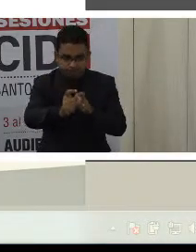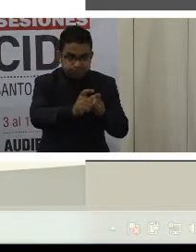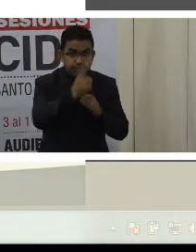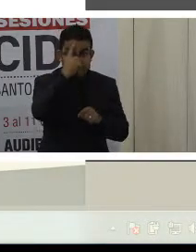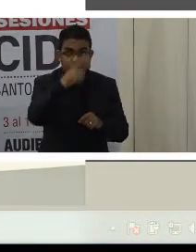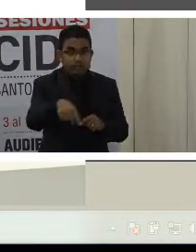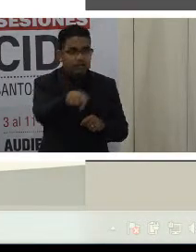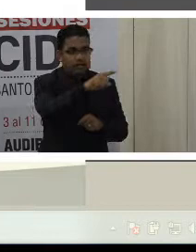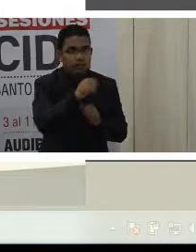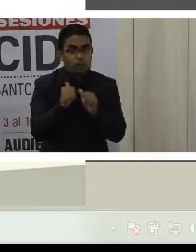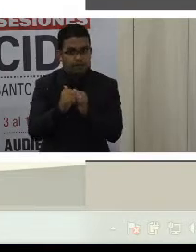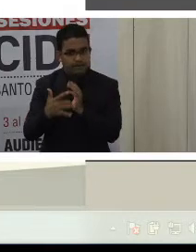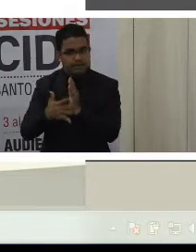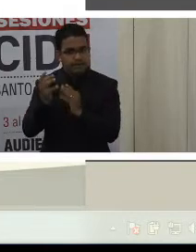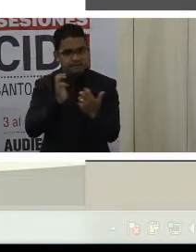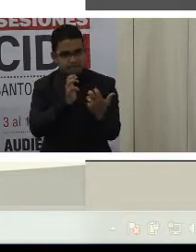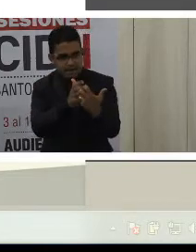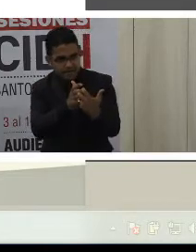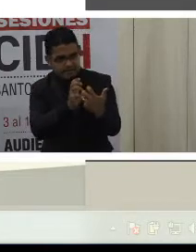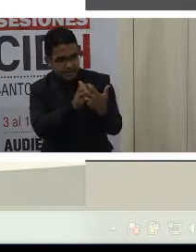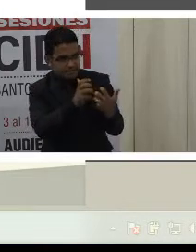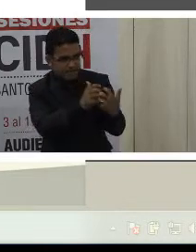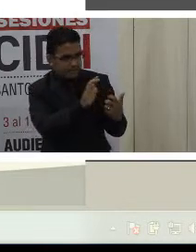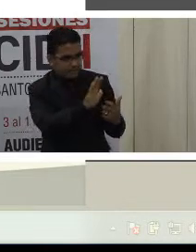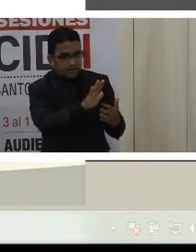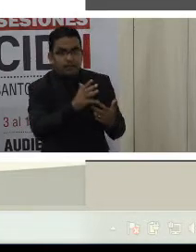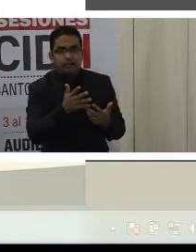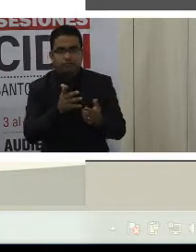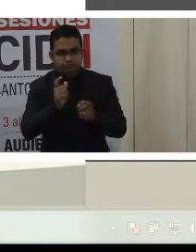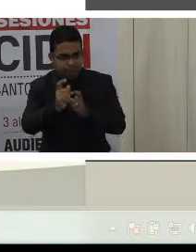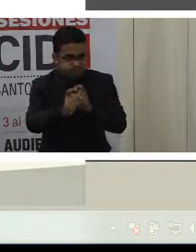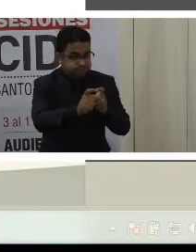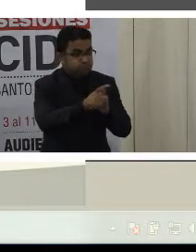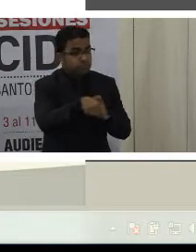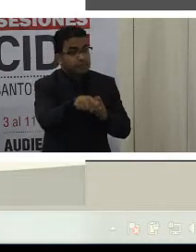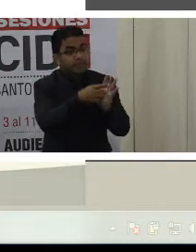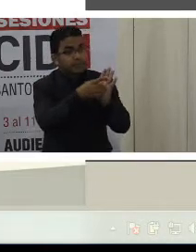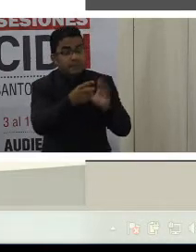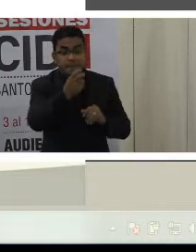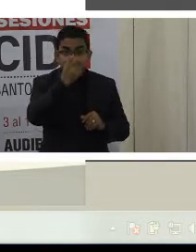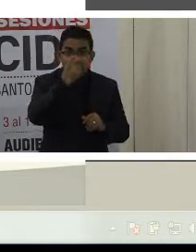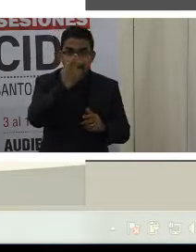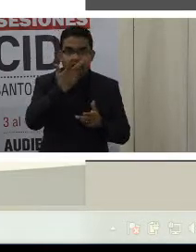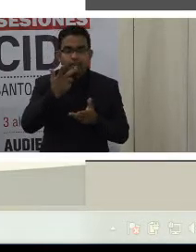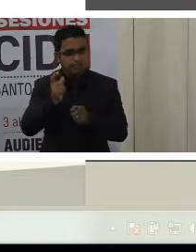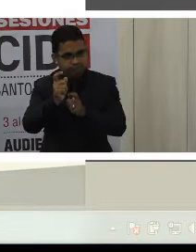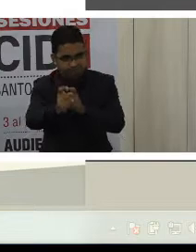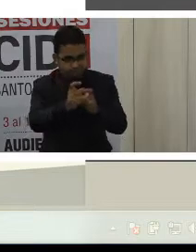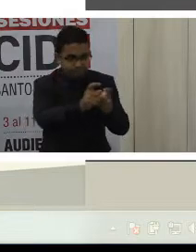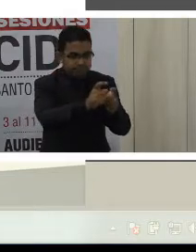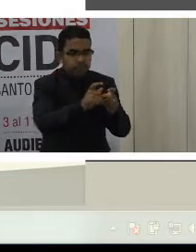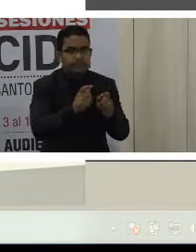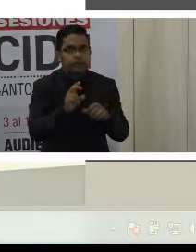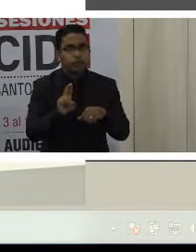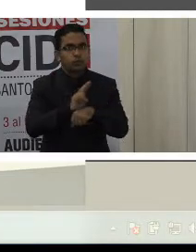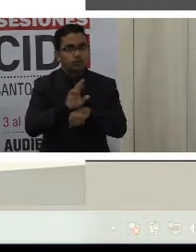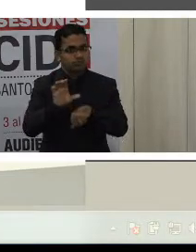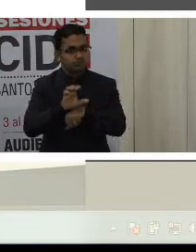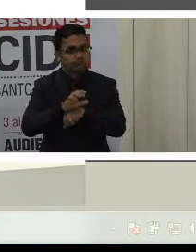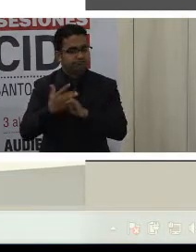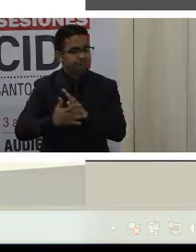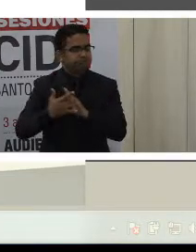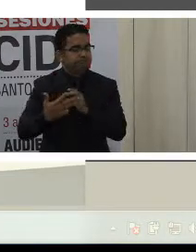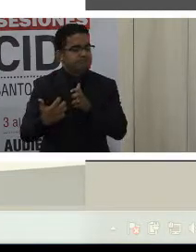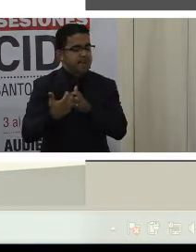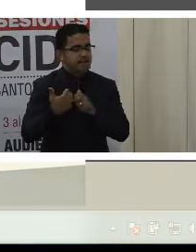adaptaciones tiflotecnológicas a estudiantes con discapacidad visual que cursan la educación básica